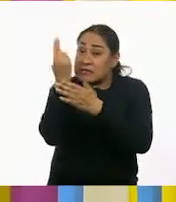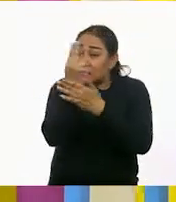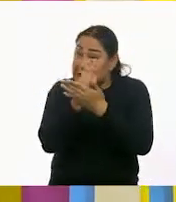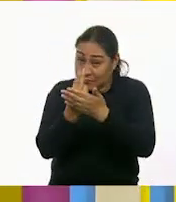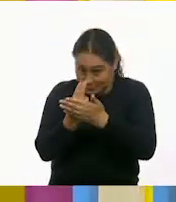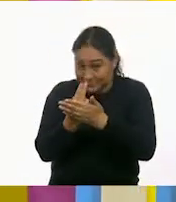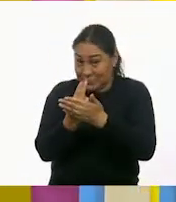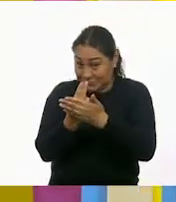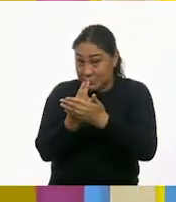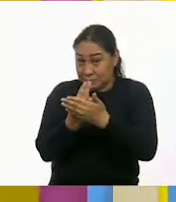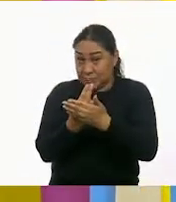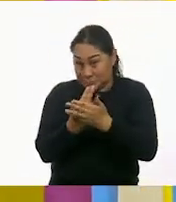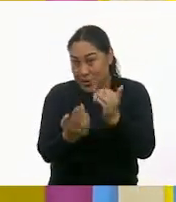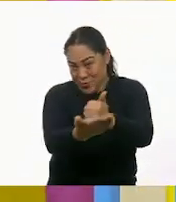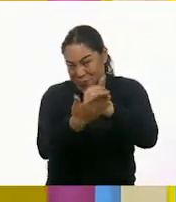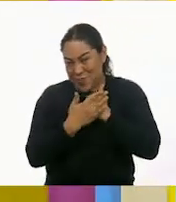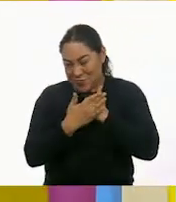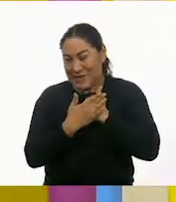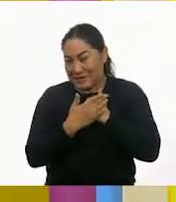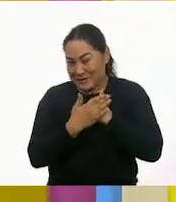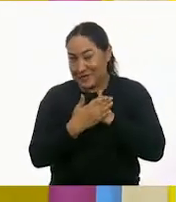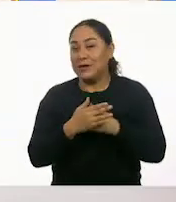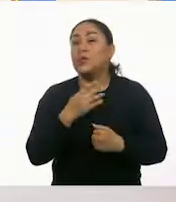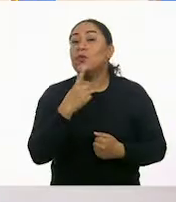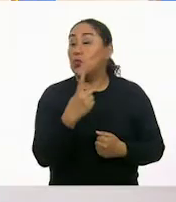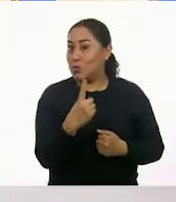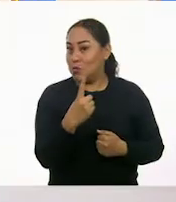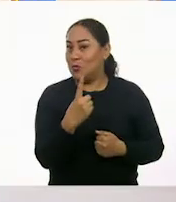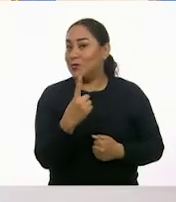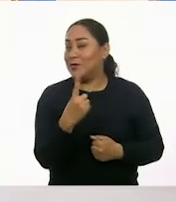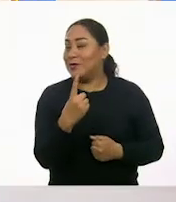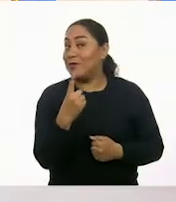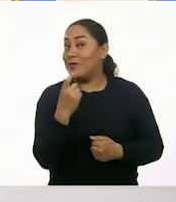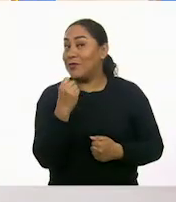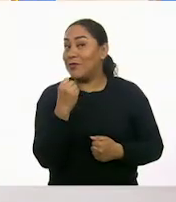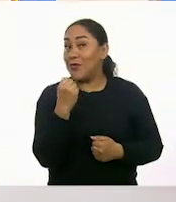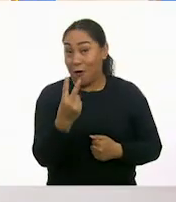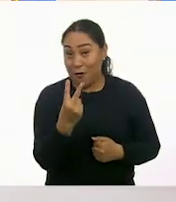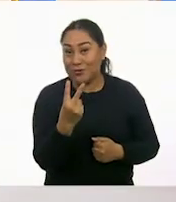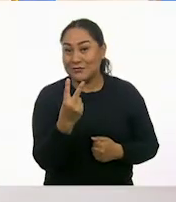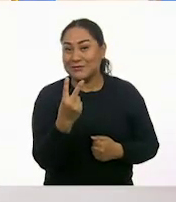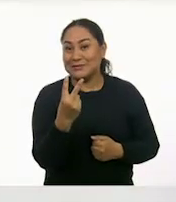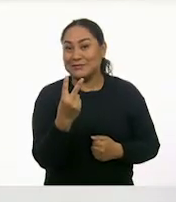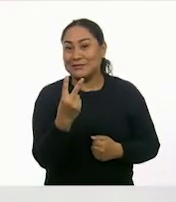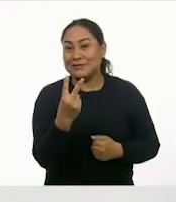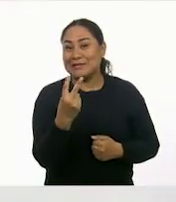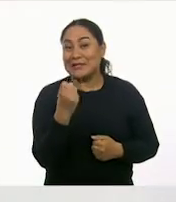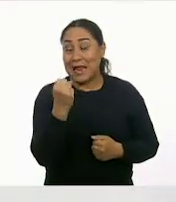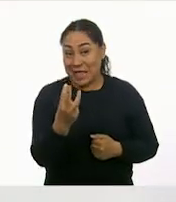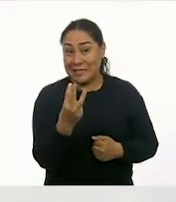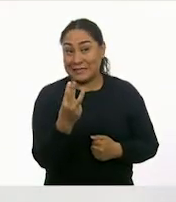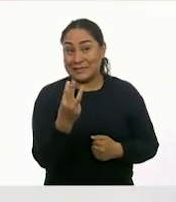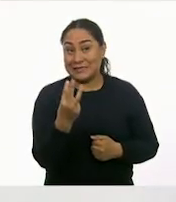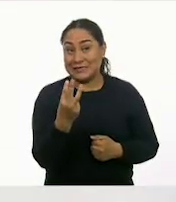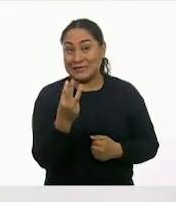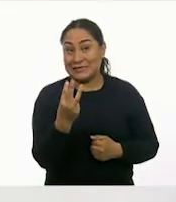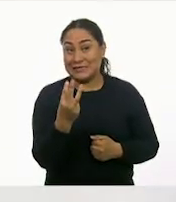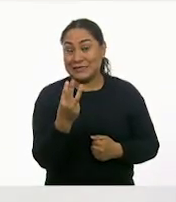Una. ¿Listos? Ayúdenme a contar. Una, dos, tres. Uno, dos, tres,